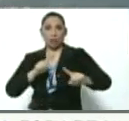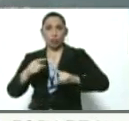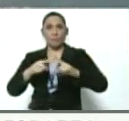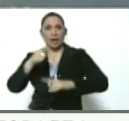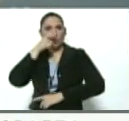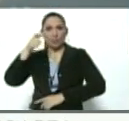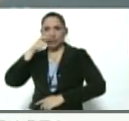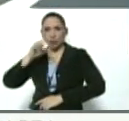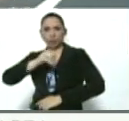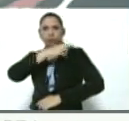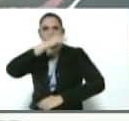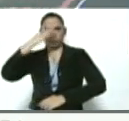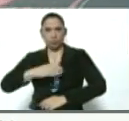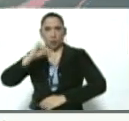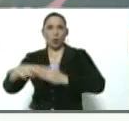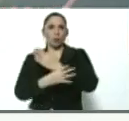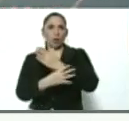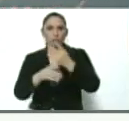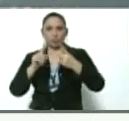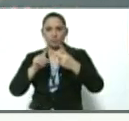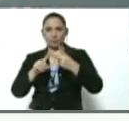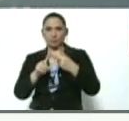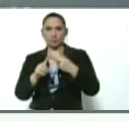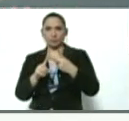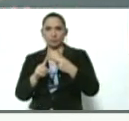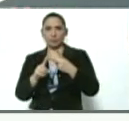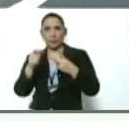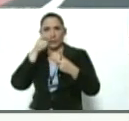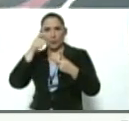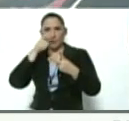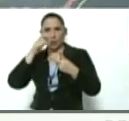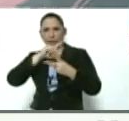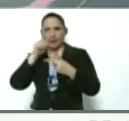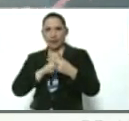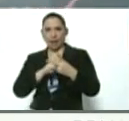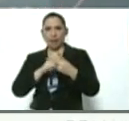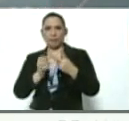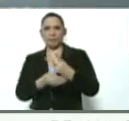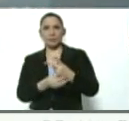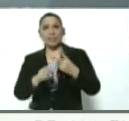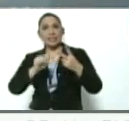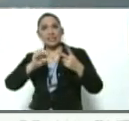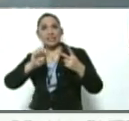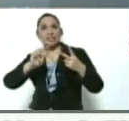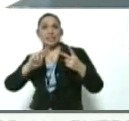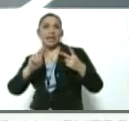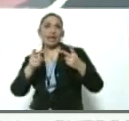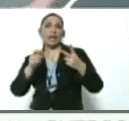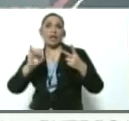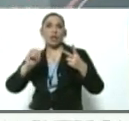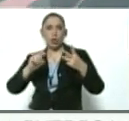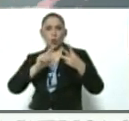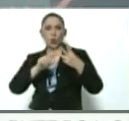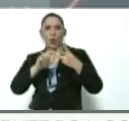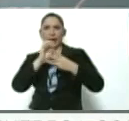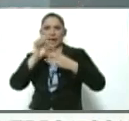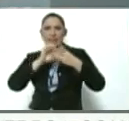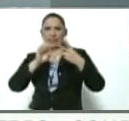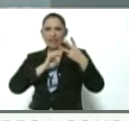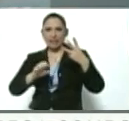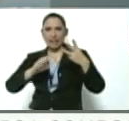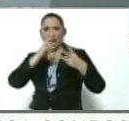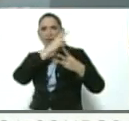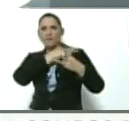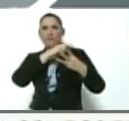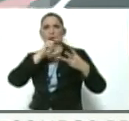es la siguiente, comandante en jefe, presidente Juan Guaidó, supervisor general, Sergio Vergara, estratega jefe, Juan José Rondón,